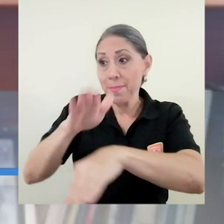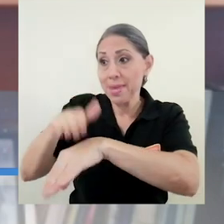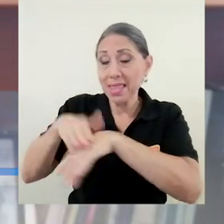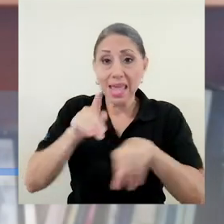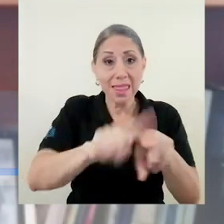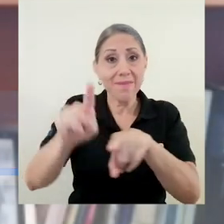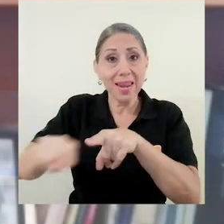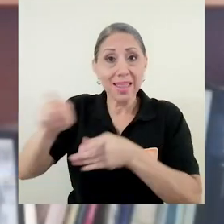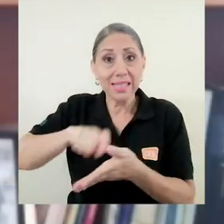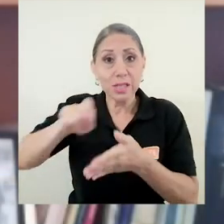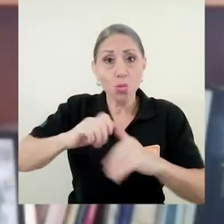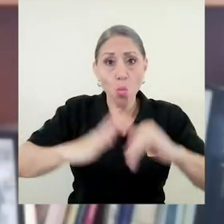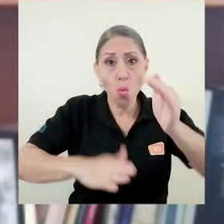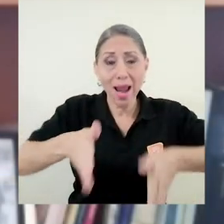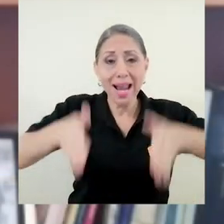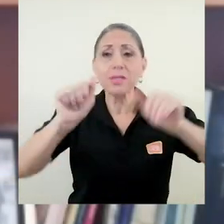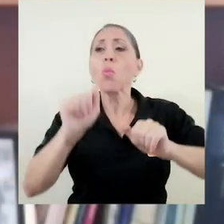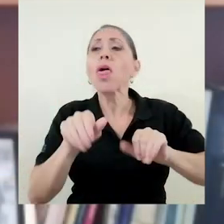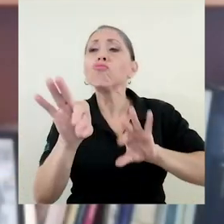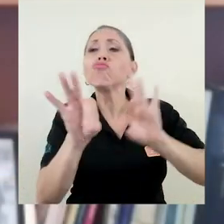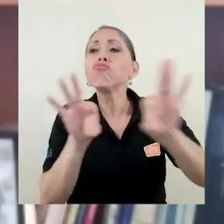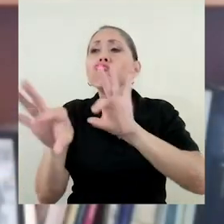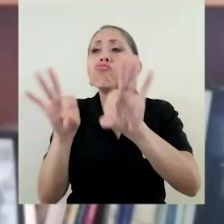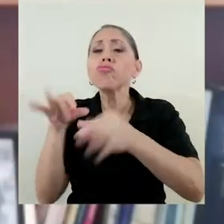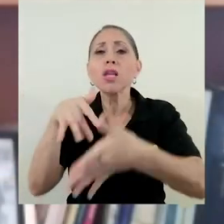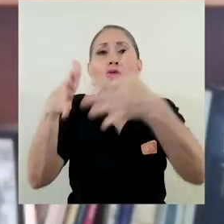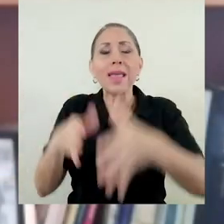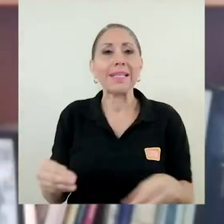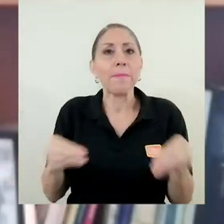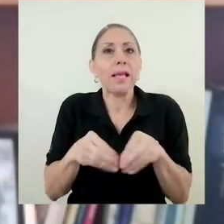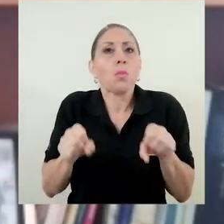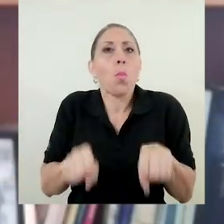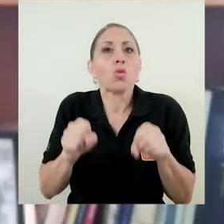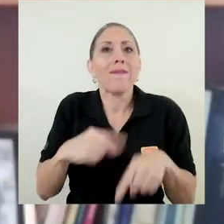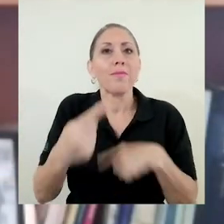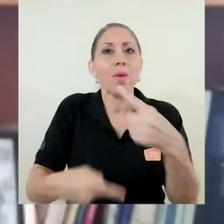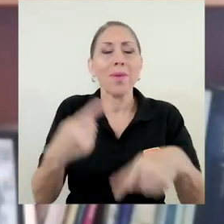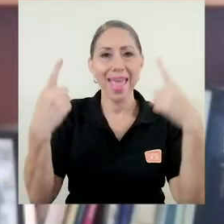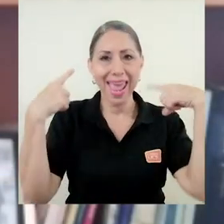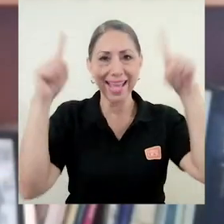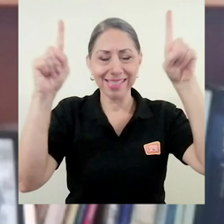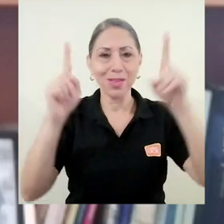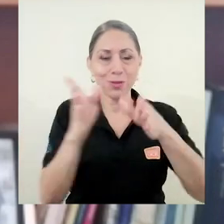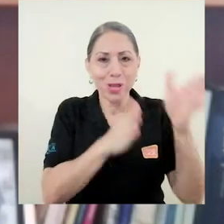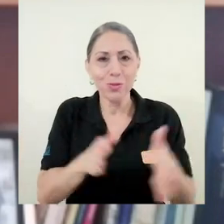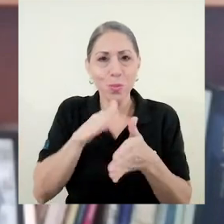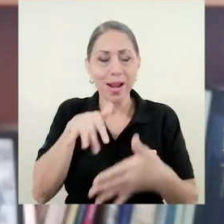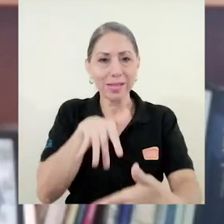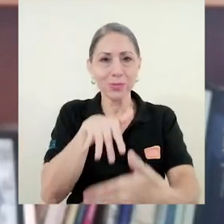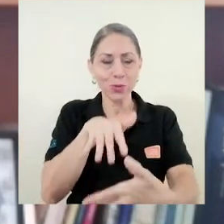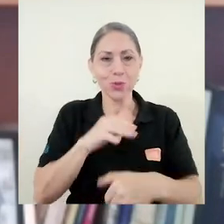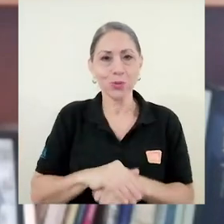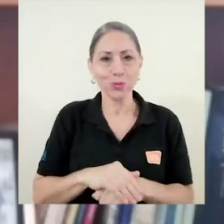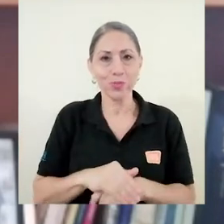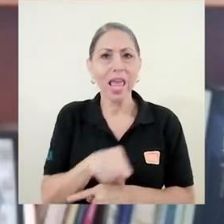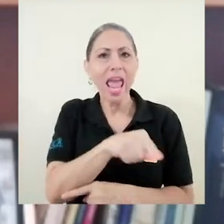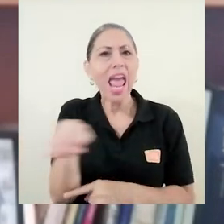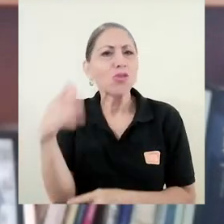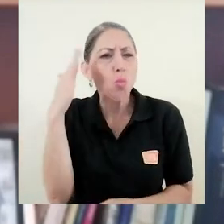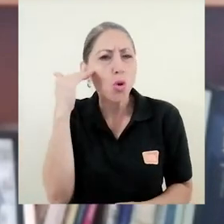escuelas seleccionar a los y las estudiantes con mayores probabilidades de éxito en sus planes de estudios.